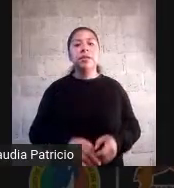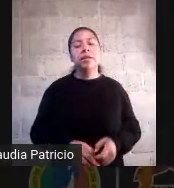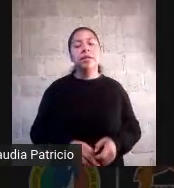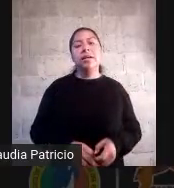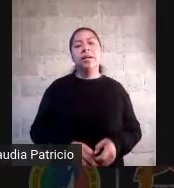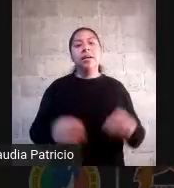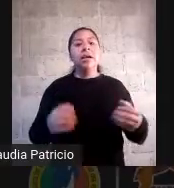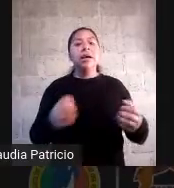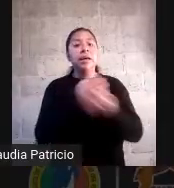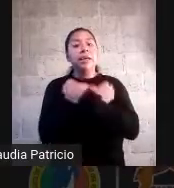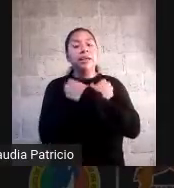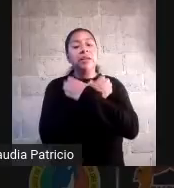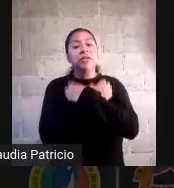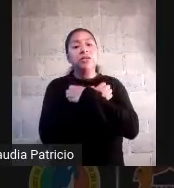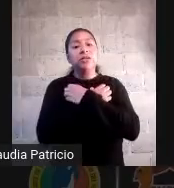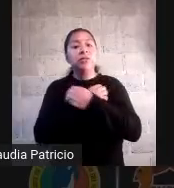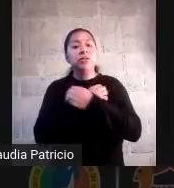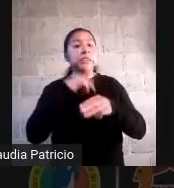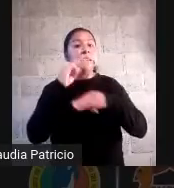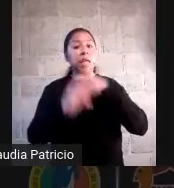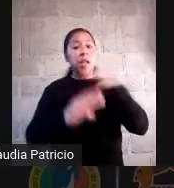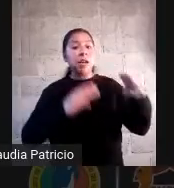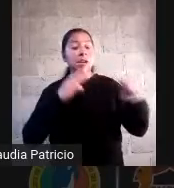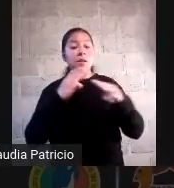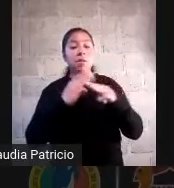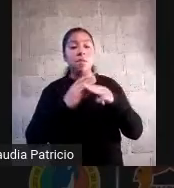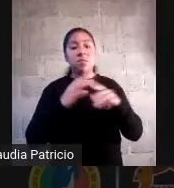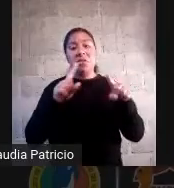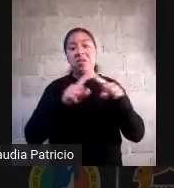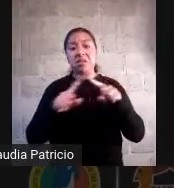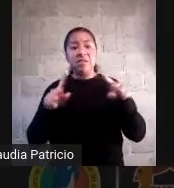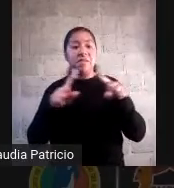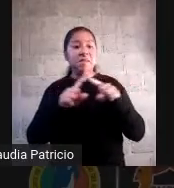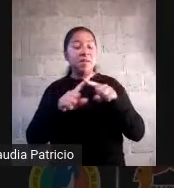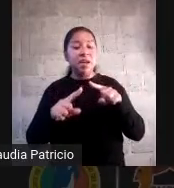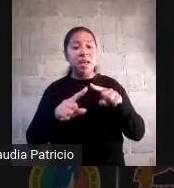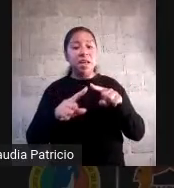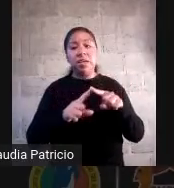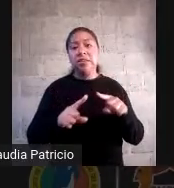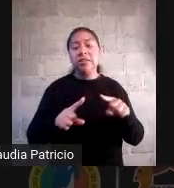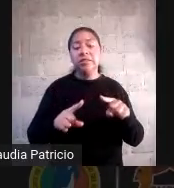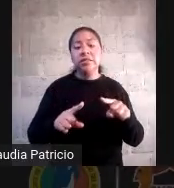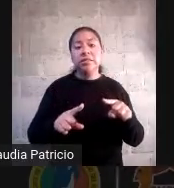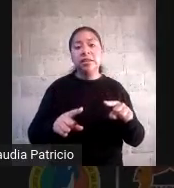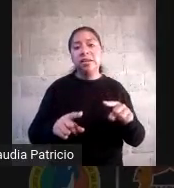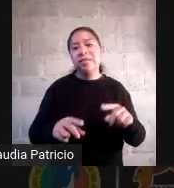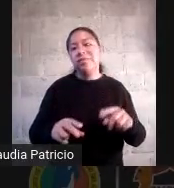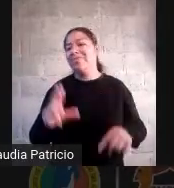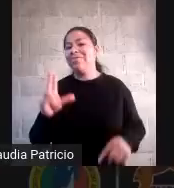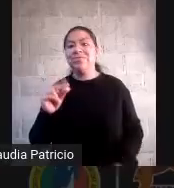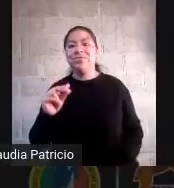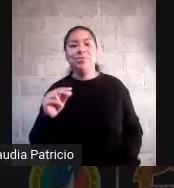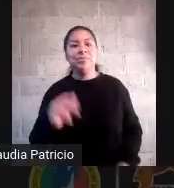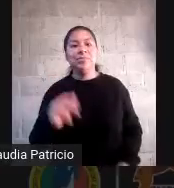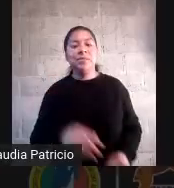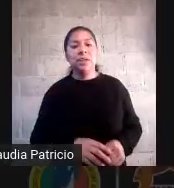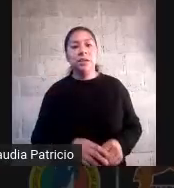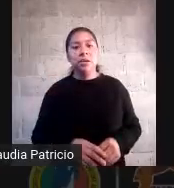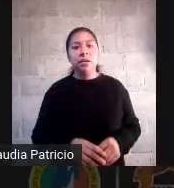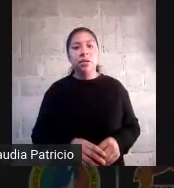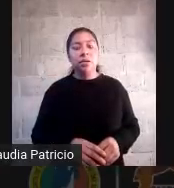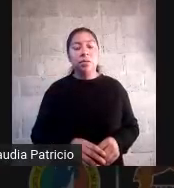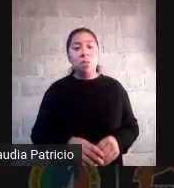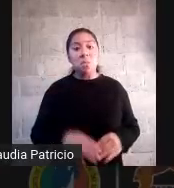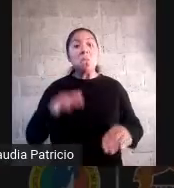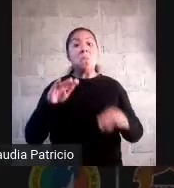distinción de grado escolar sin distinción de asignaturas es muy probable que los grados escolares desaparezcan y es muy probable